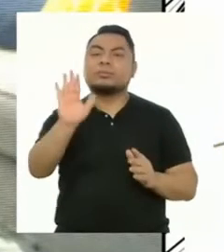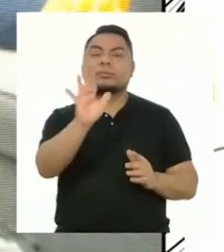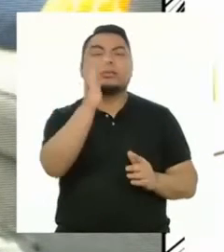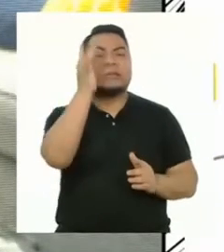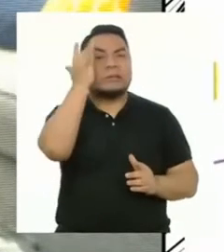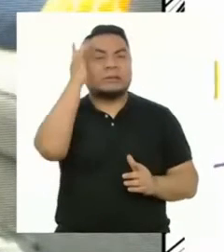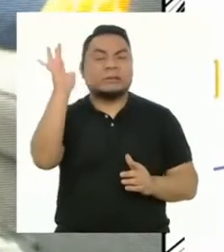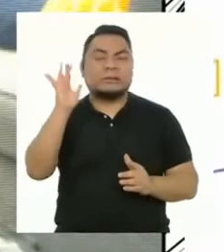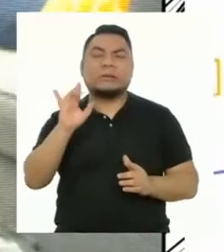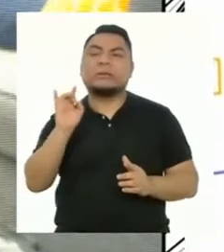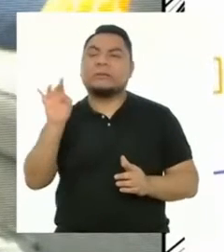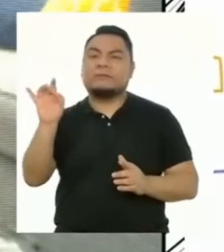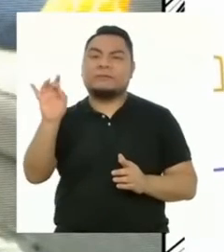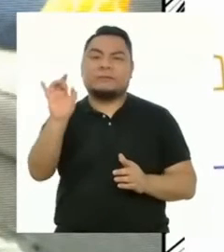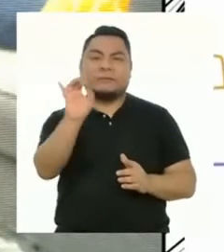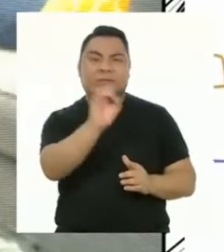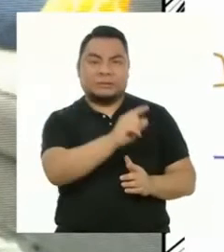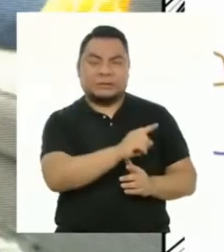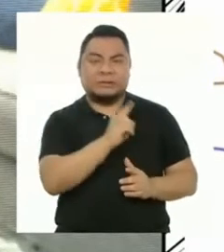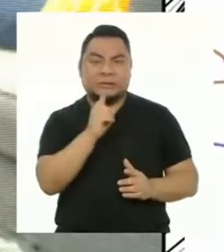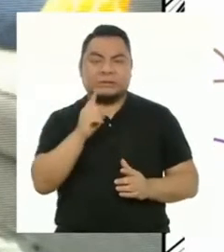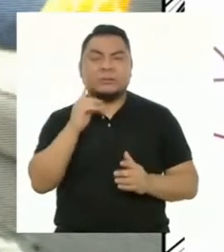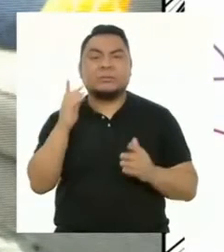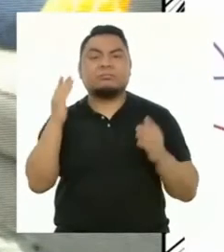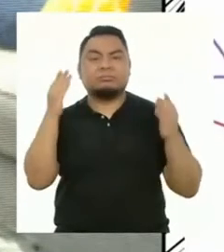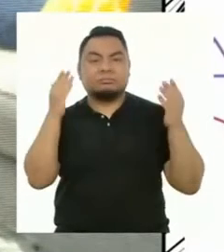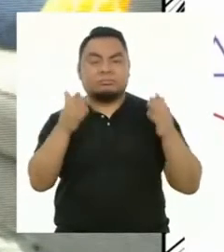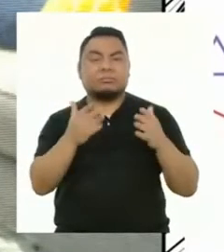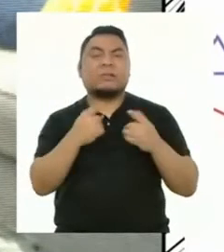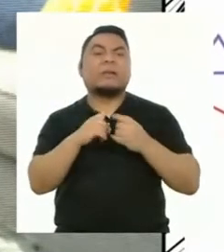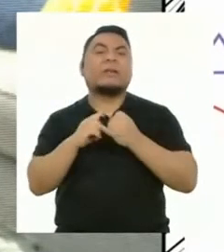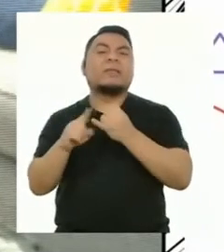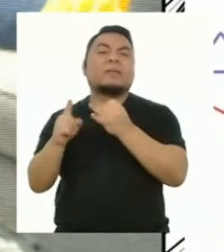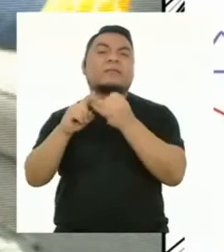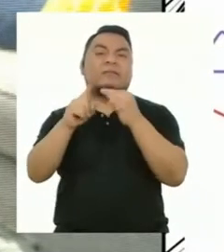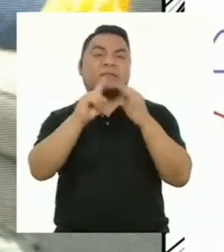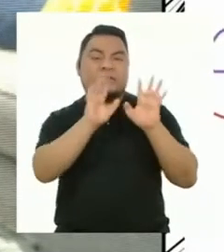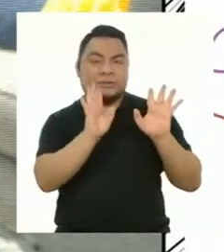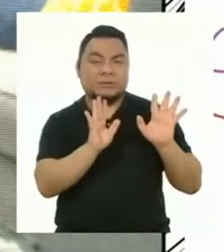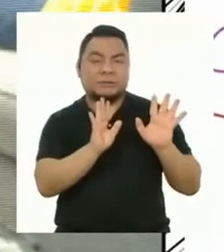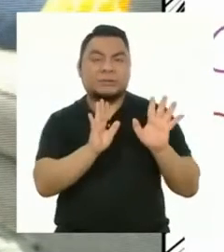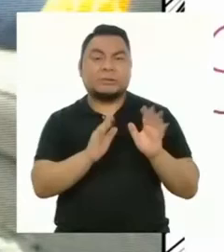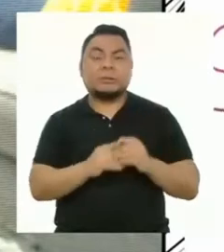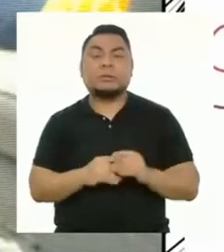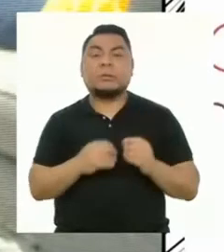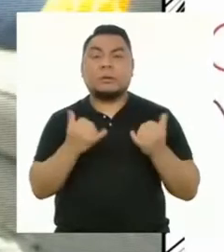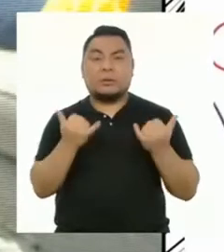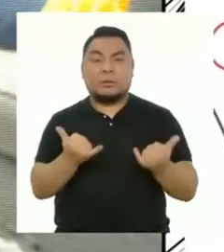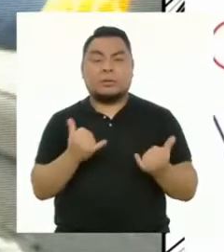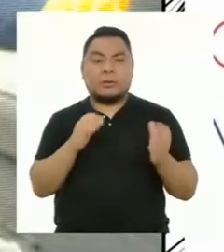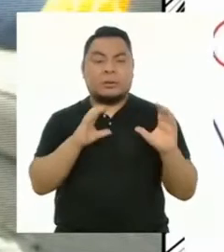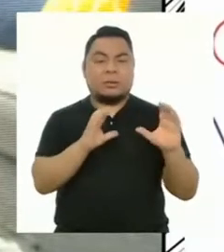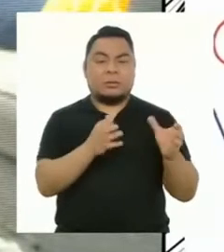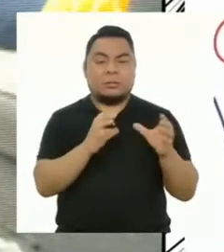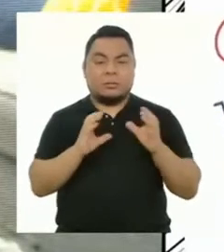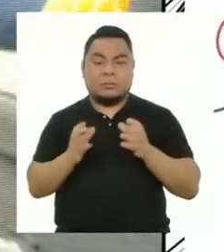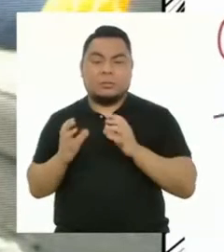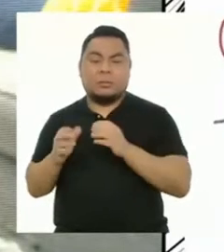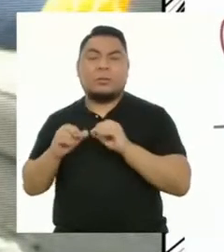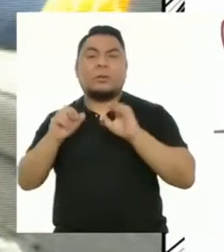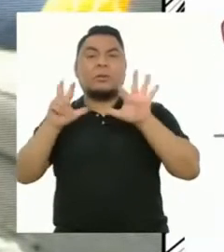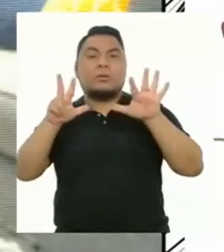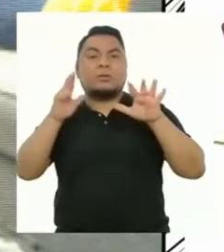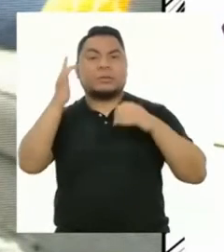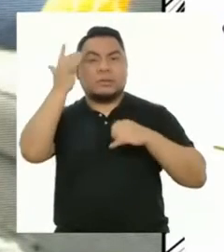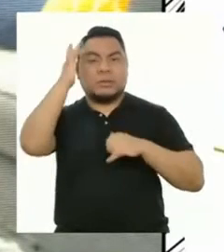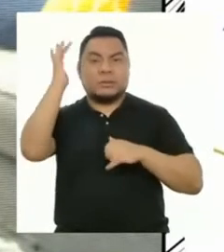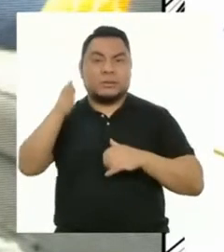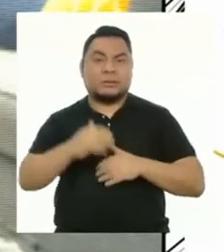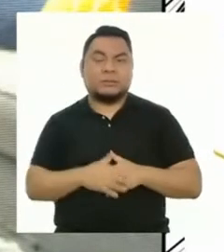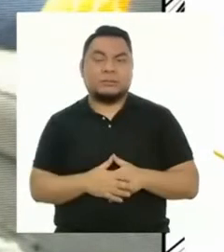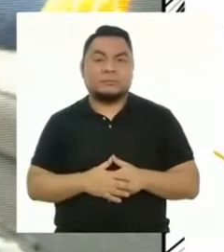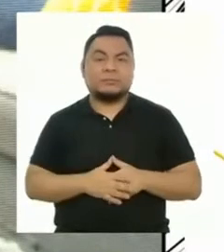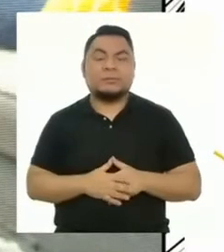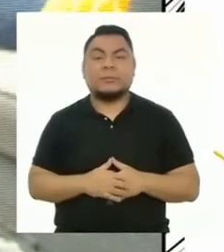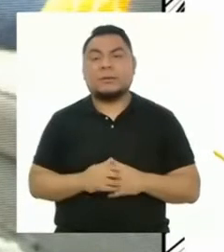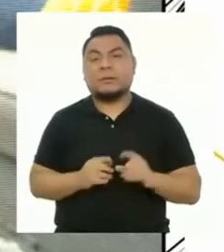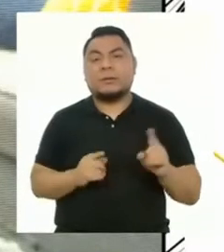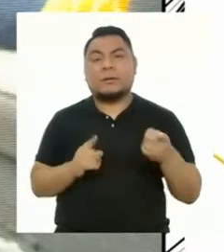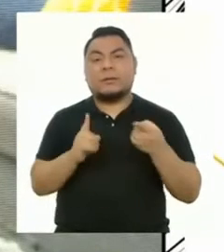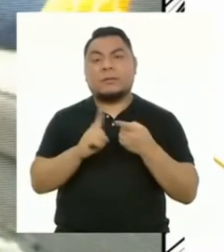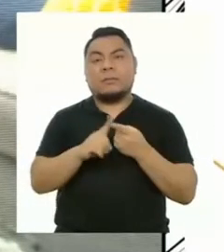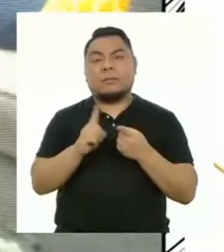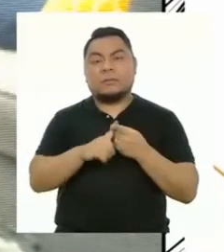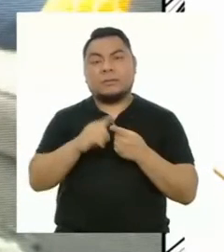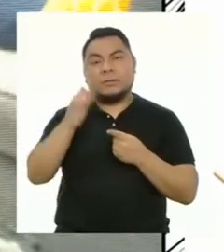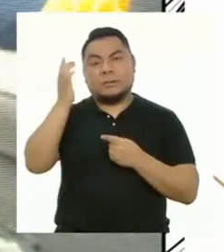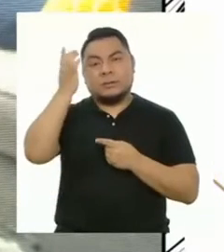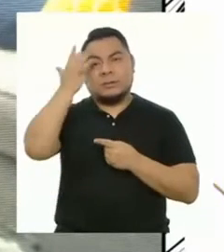inteligencias pertenecen a campos distintos. Y hoy los vamos a clasificar en ocho tipos de inteligencia. La